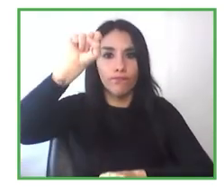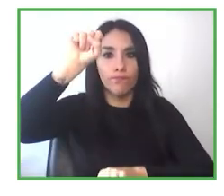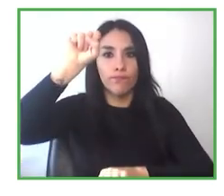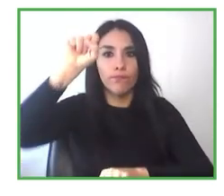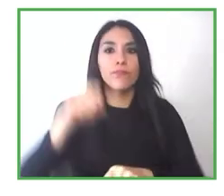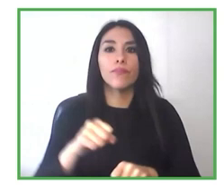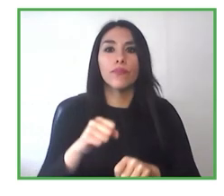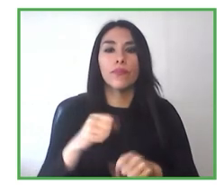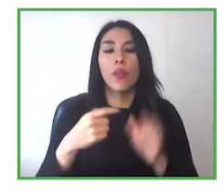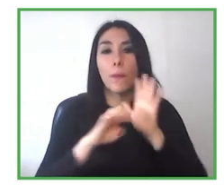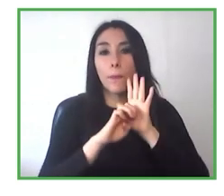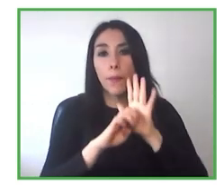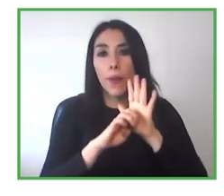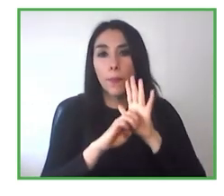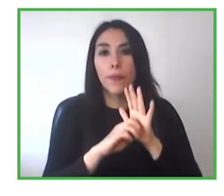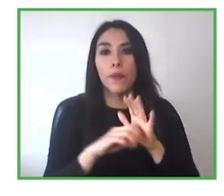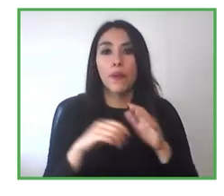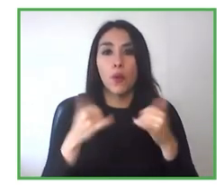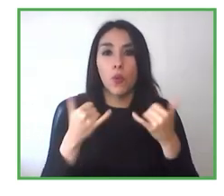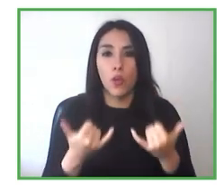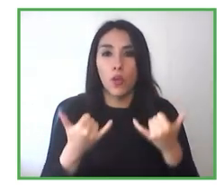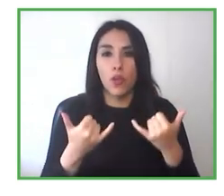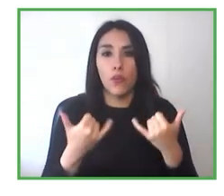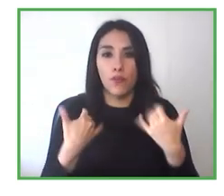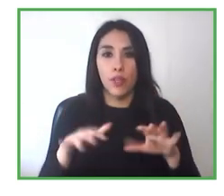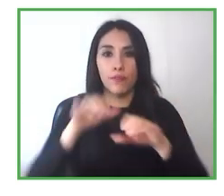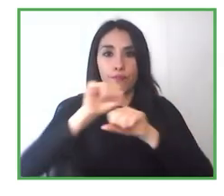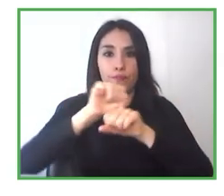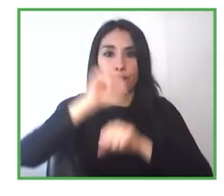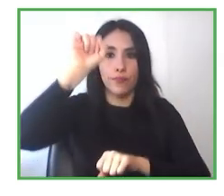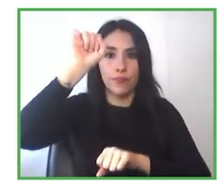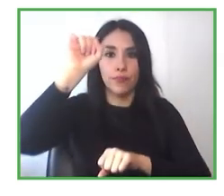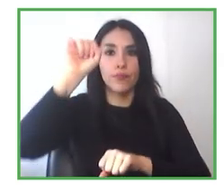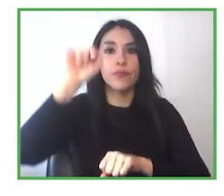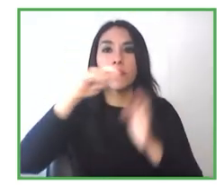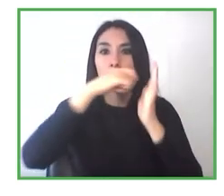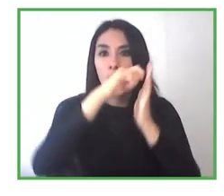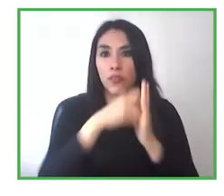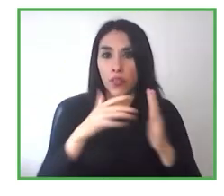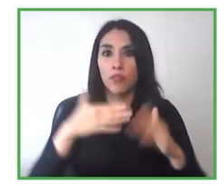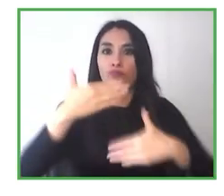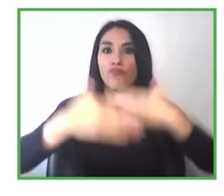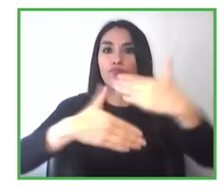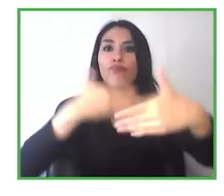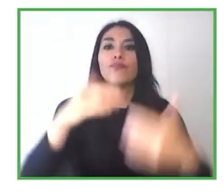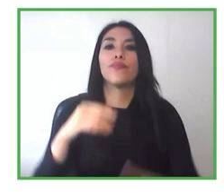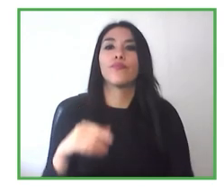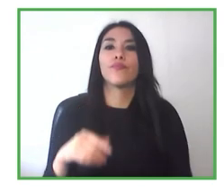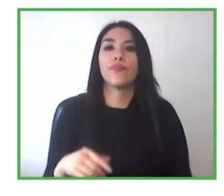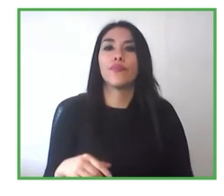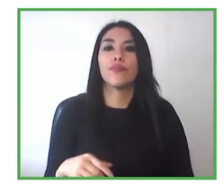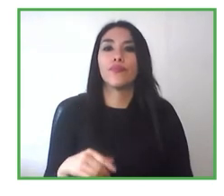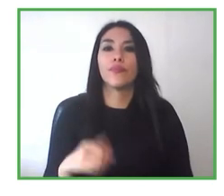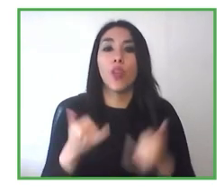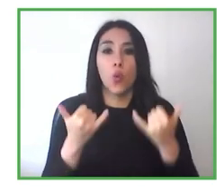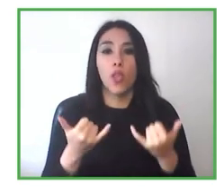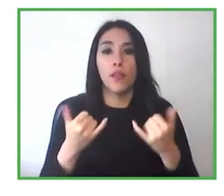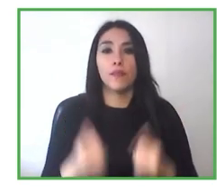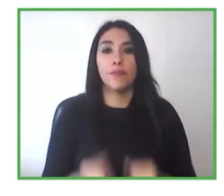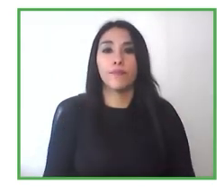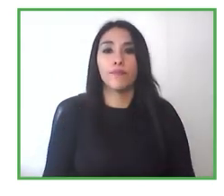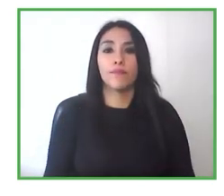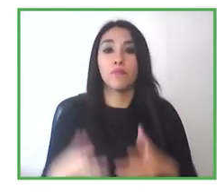relevantes, que también permiten, ¿cierto? la integración social, y el reconocimiento, que el país tiene que darle,